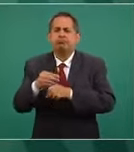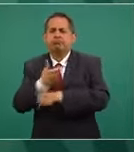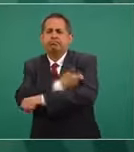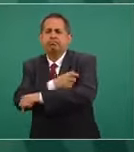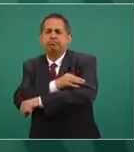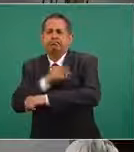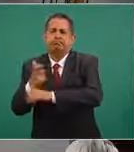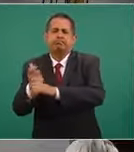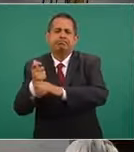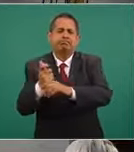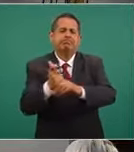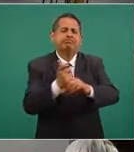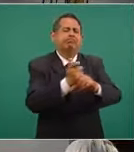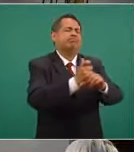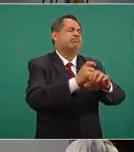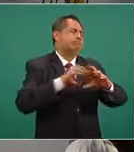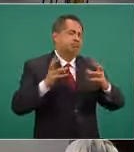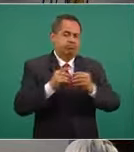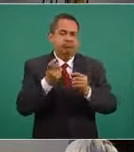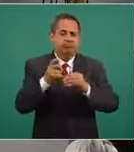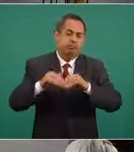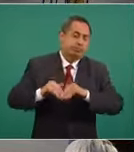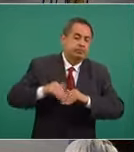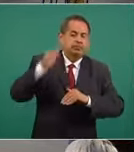Por eso se avanza.